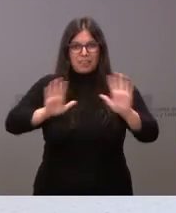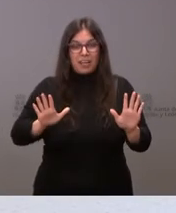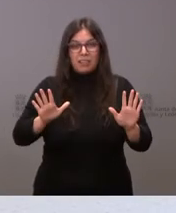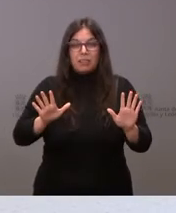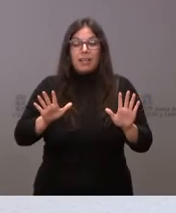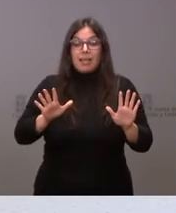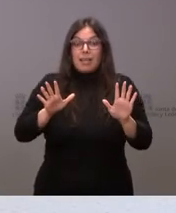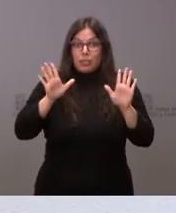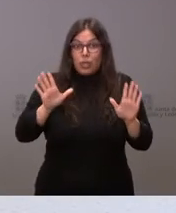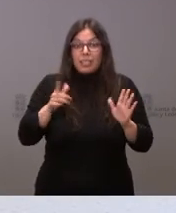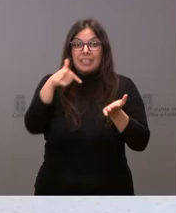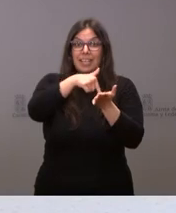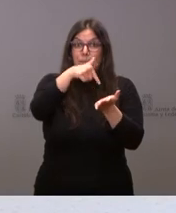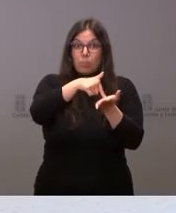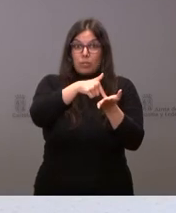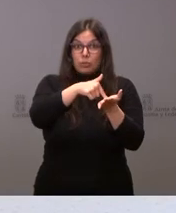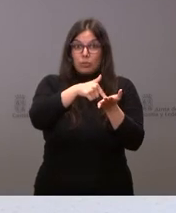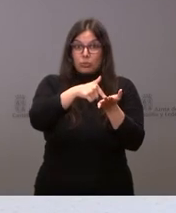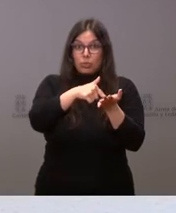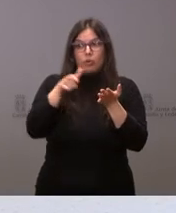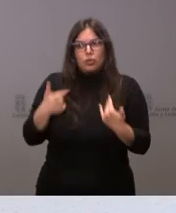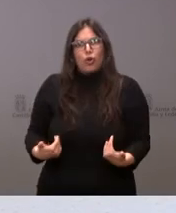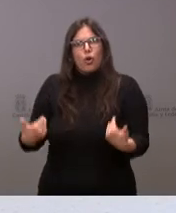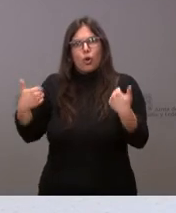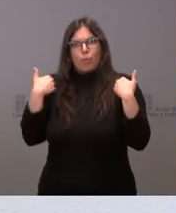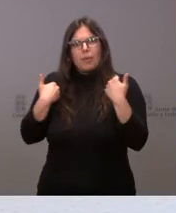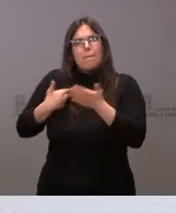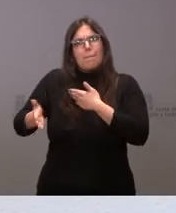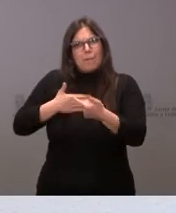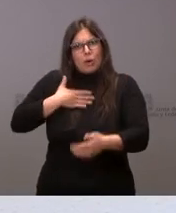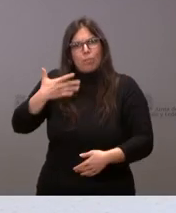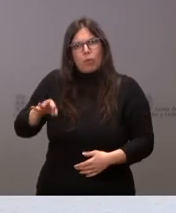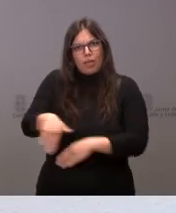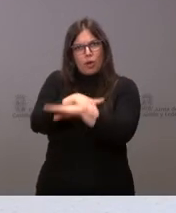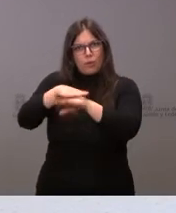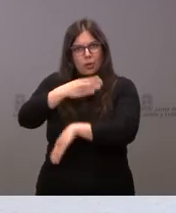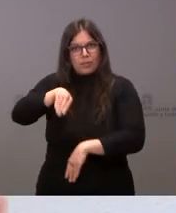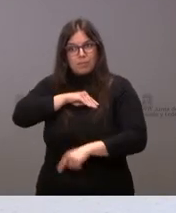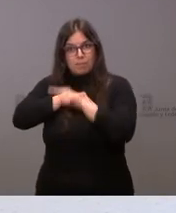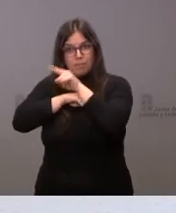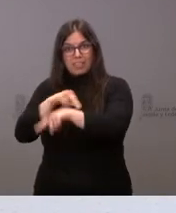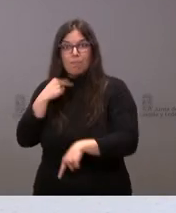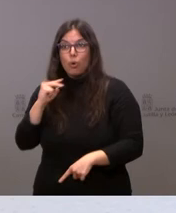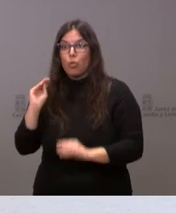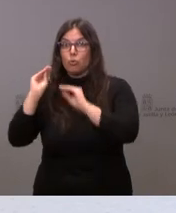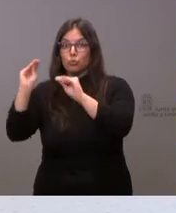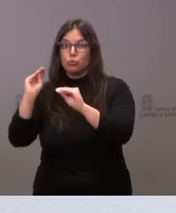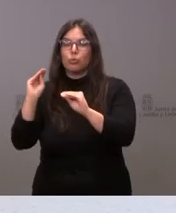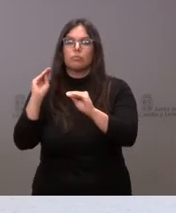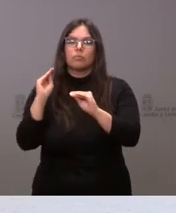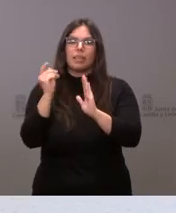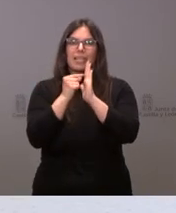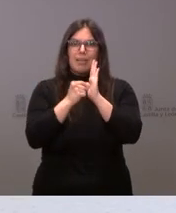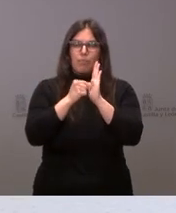tanto, la bajada de los impuestos, que eso es una competencia del Gobierno de España, un plan de choque para los sectores